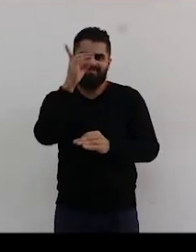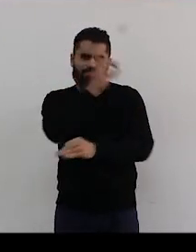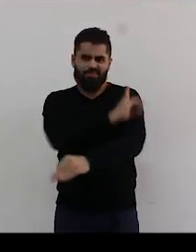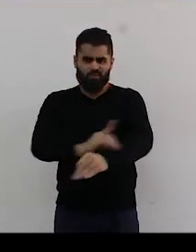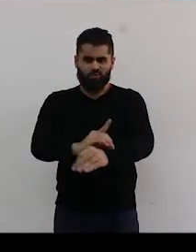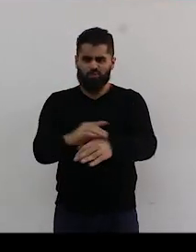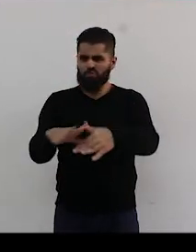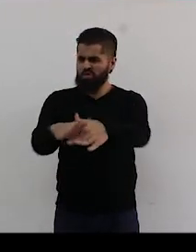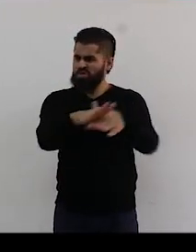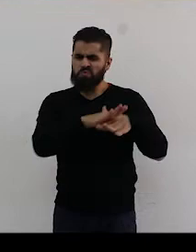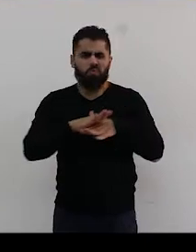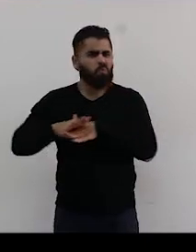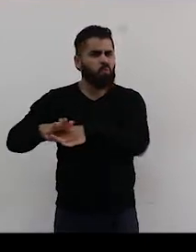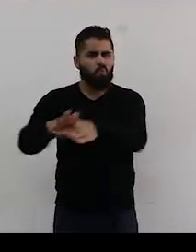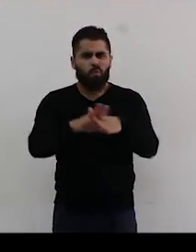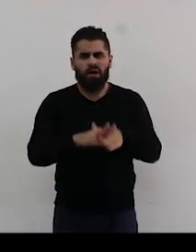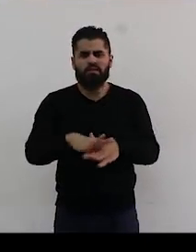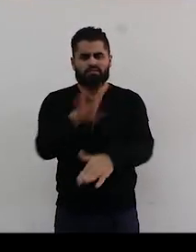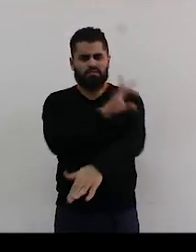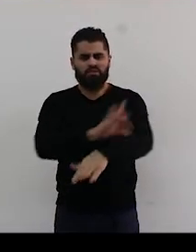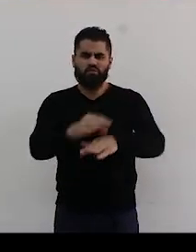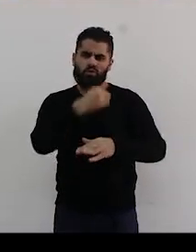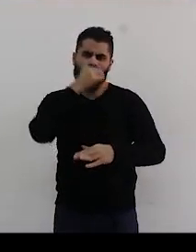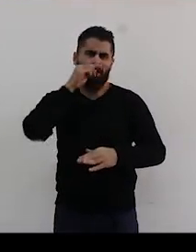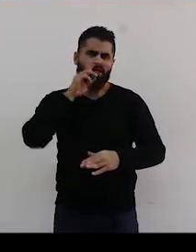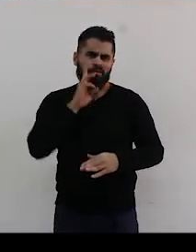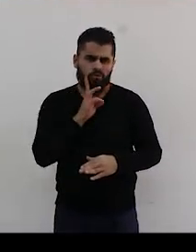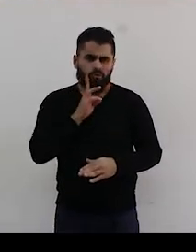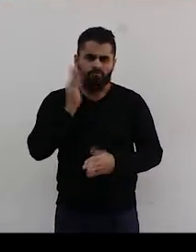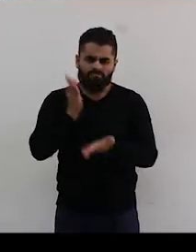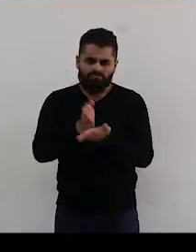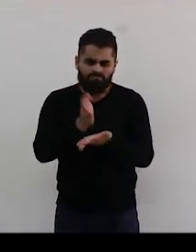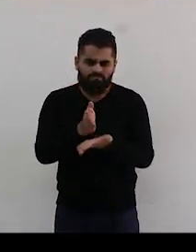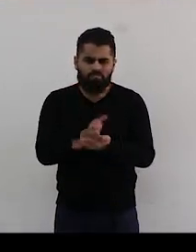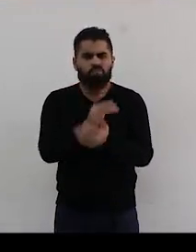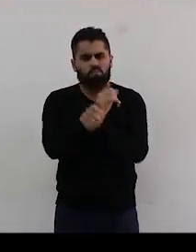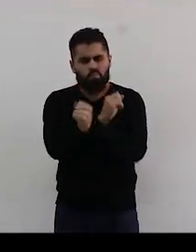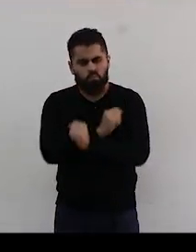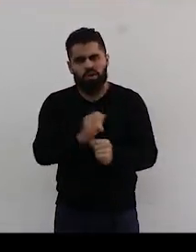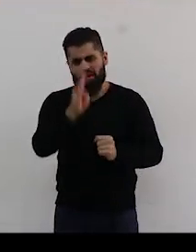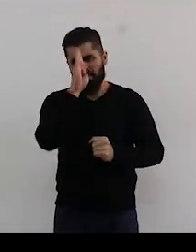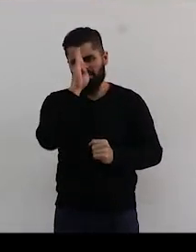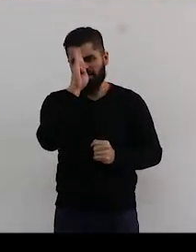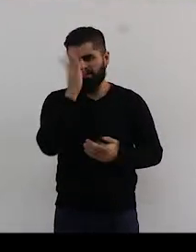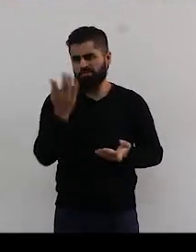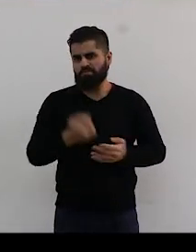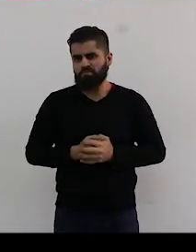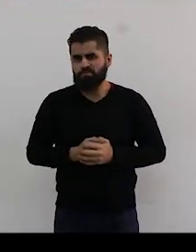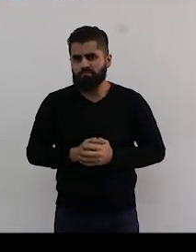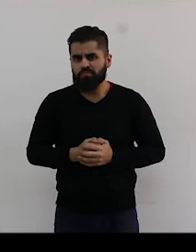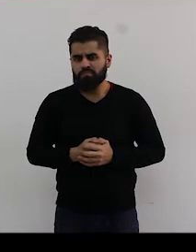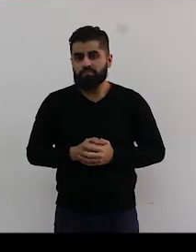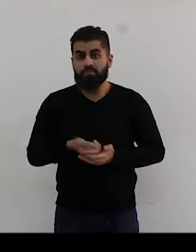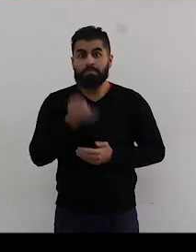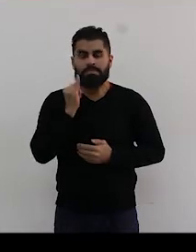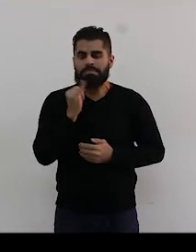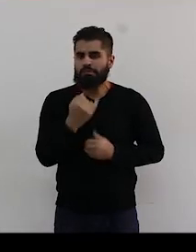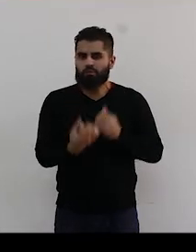los derechos de los niños. Que como un niño también, igual que otros niños, tiene el mismo derecho en asistir a una aula y aprender.